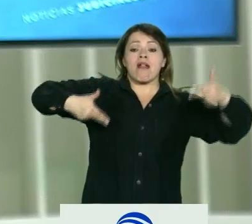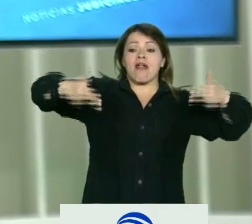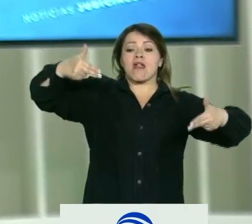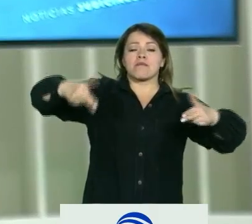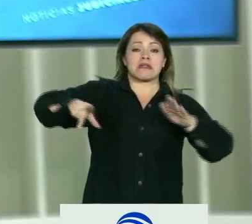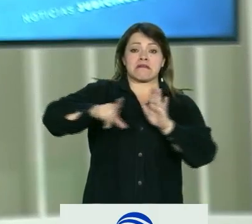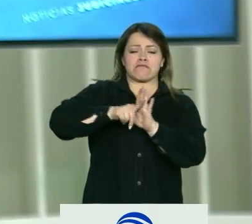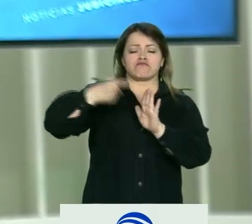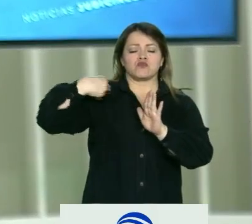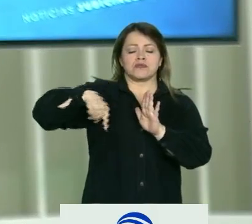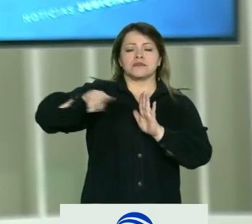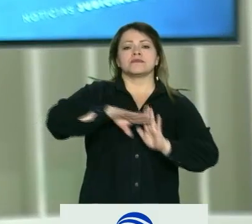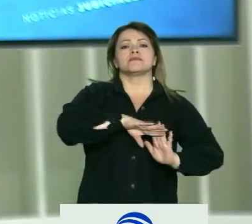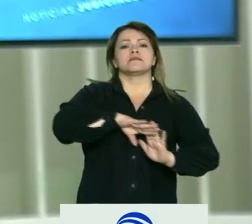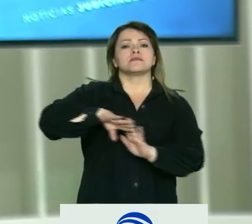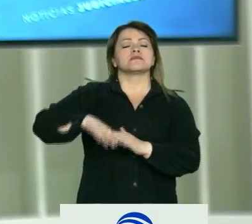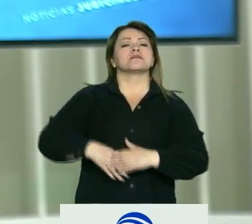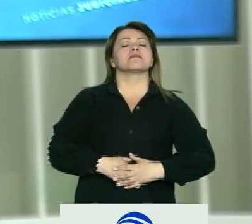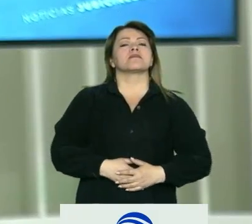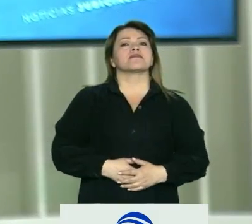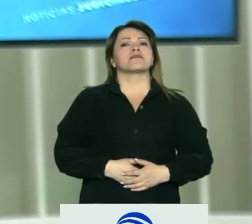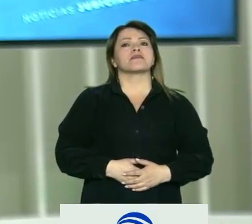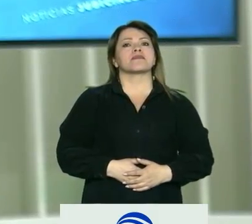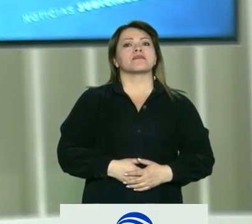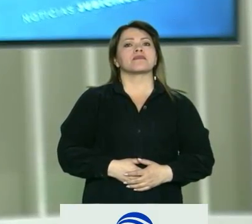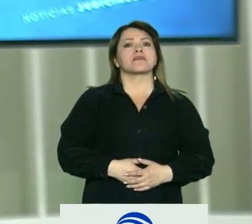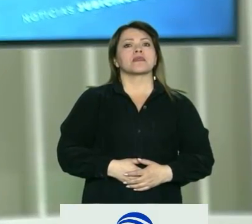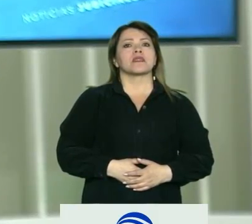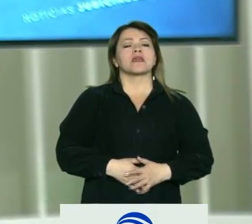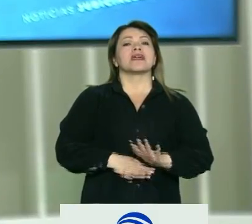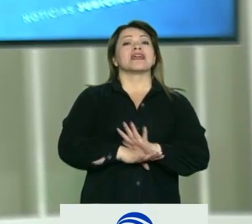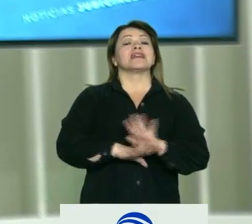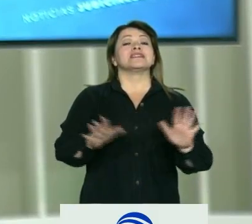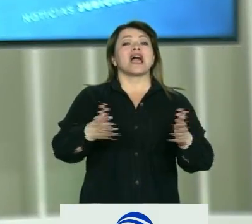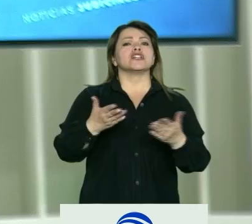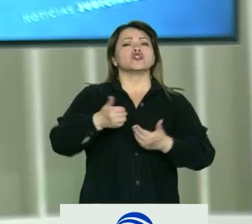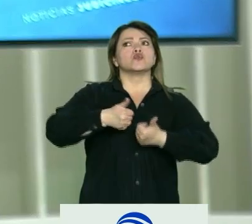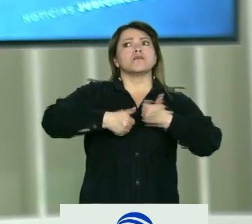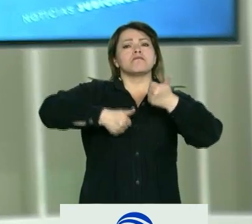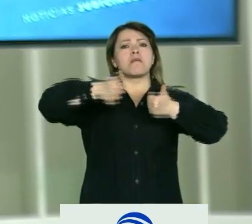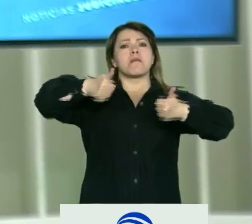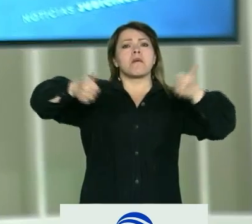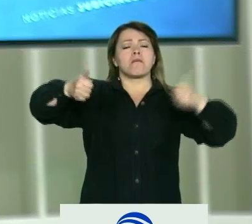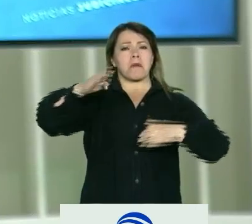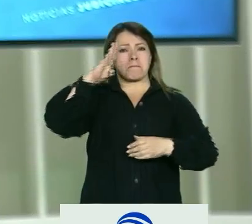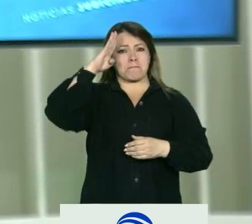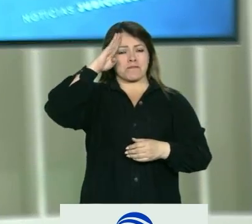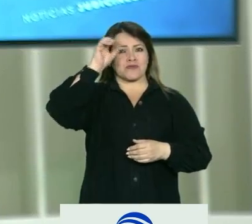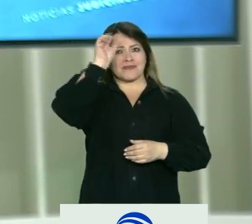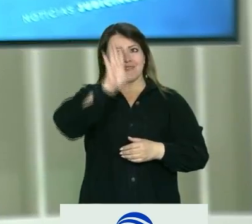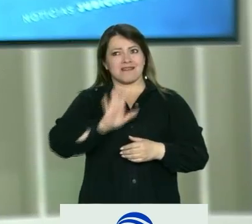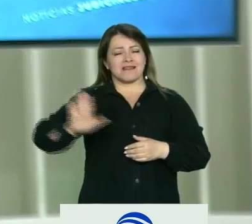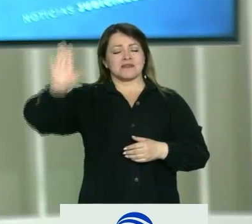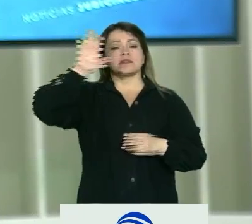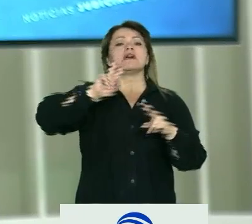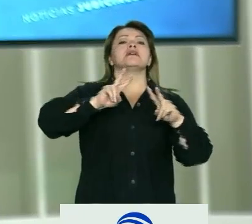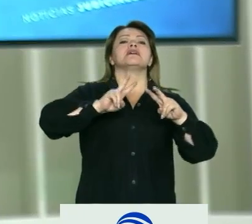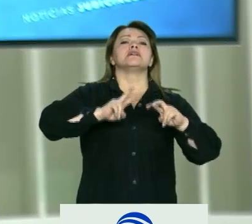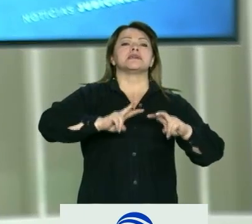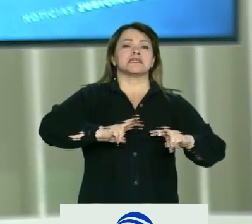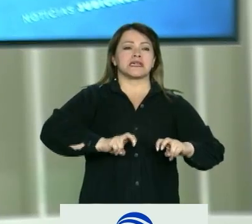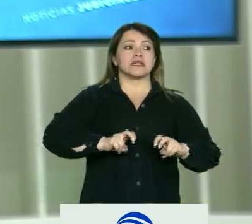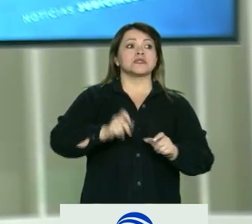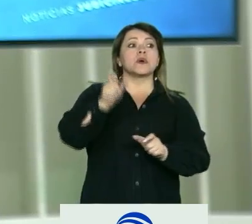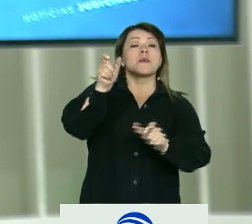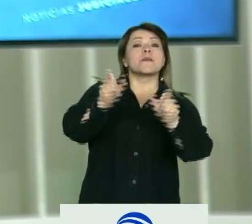Y la Procuraduría abrió indagación previa contra funcionarios de la Dirección de la Inteligencia de la Policía Nacional por presuntamente haber